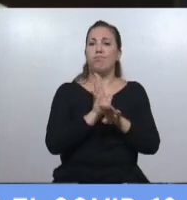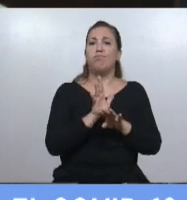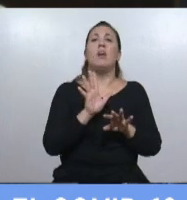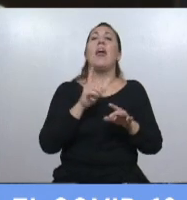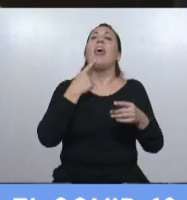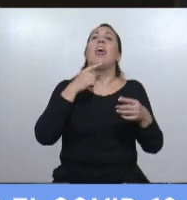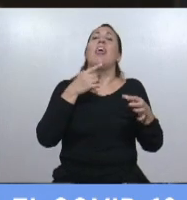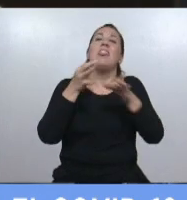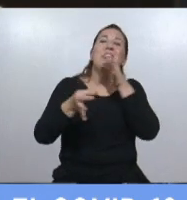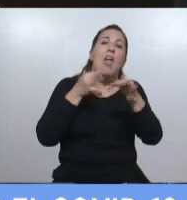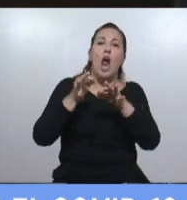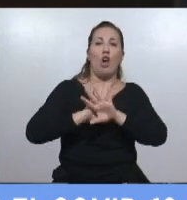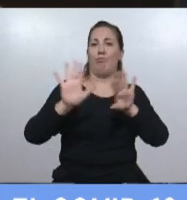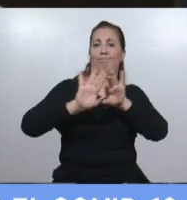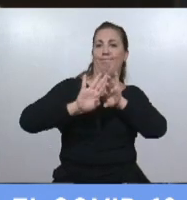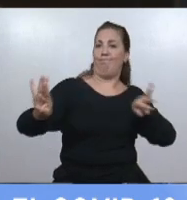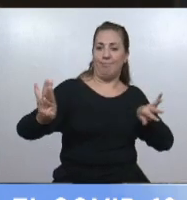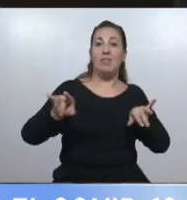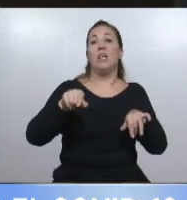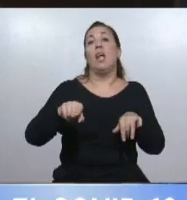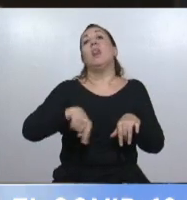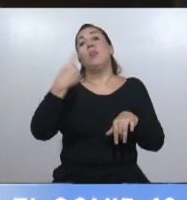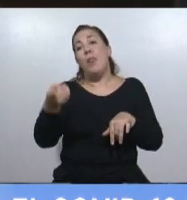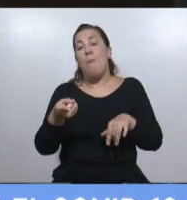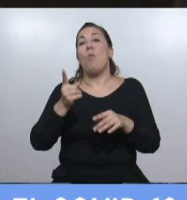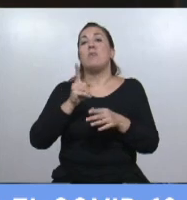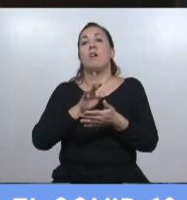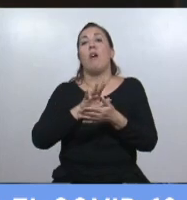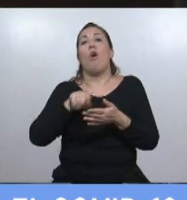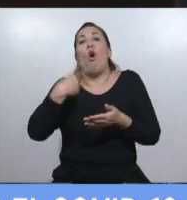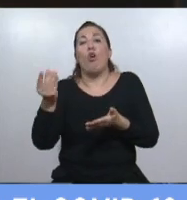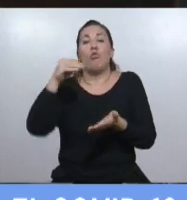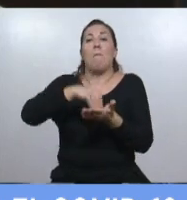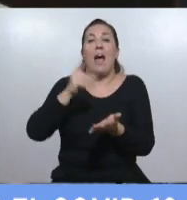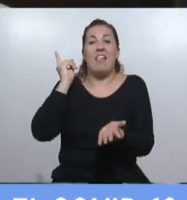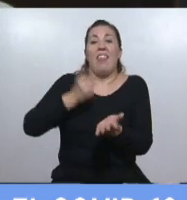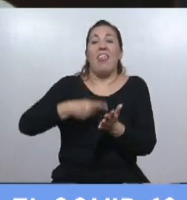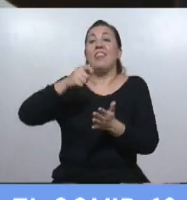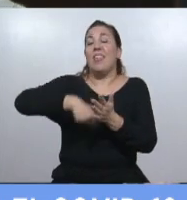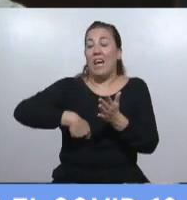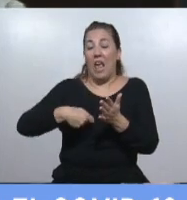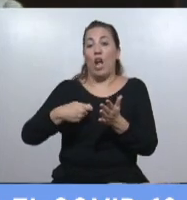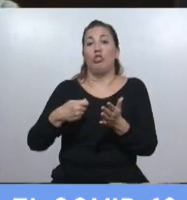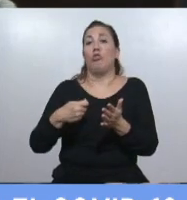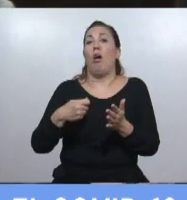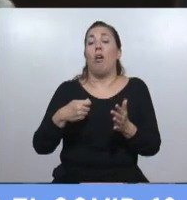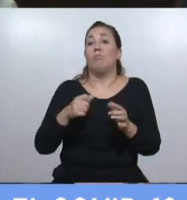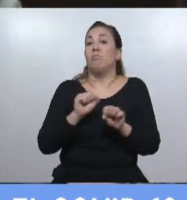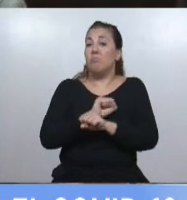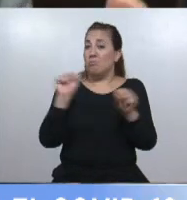diálogo. Y ahí vino un nuevo decreto después, que por supuesto no se consultó,